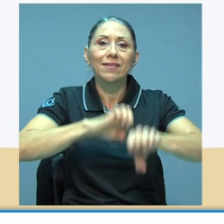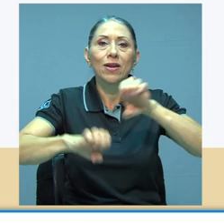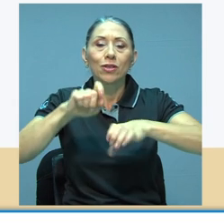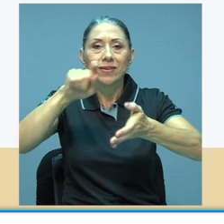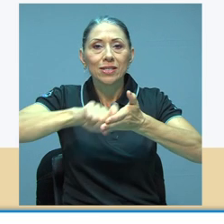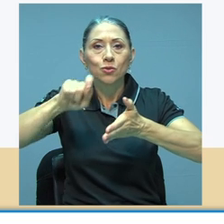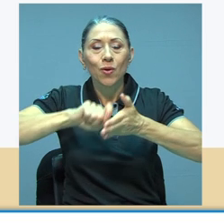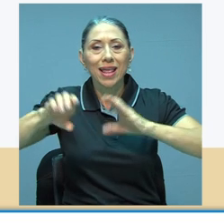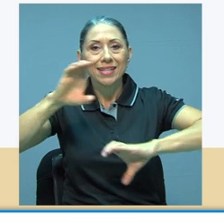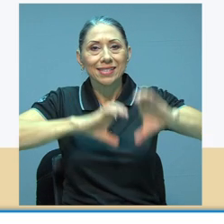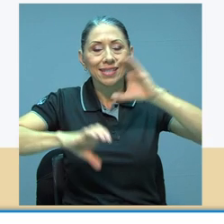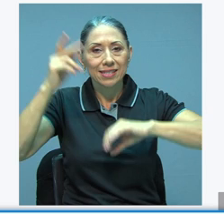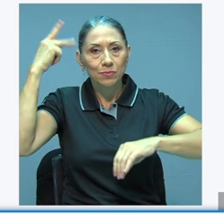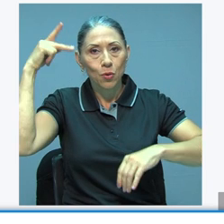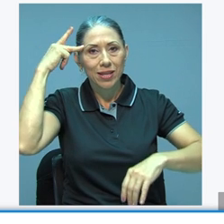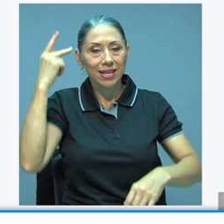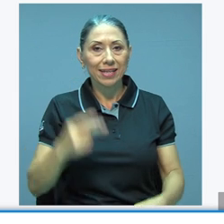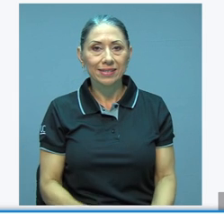Ciencias Políticas.